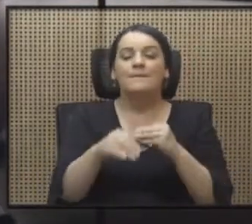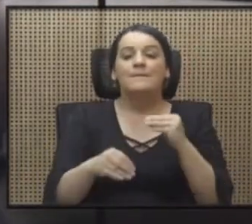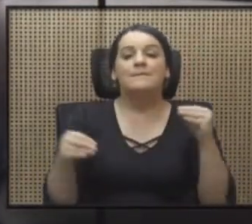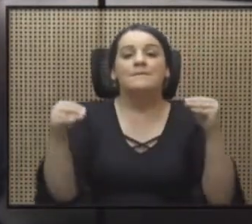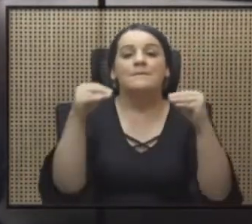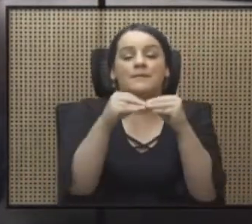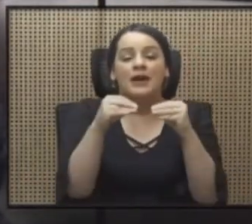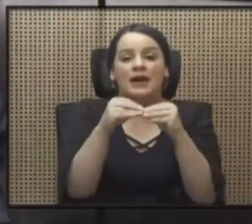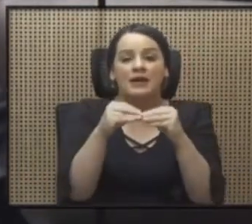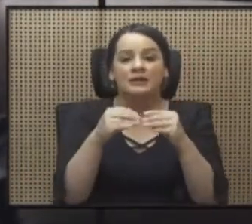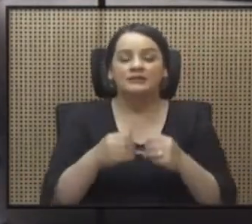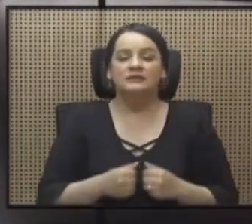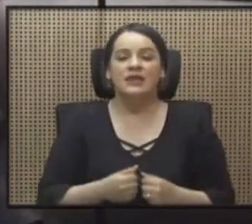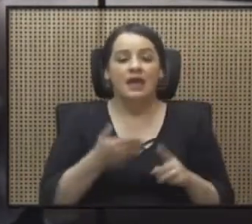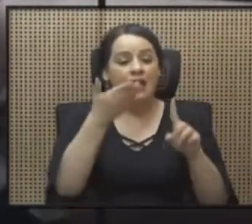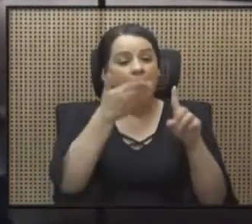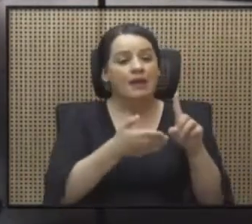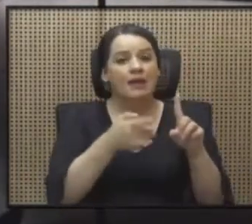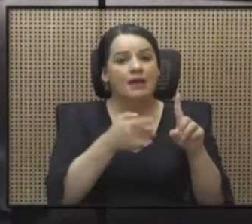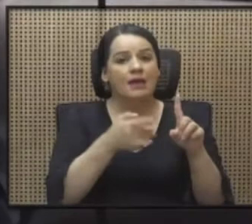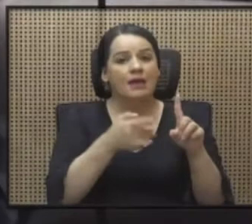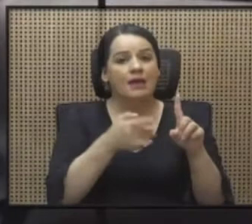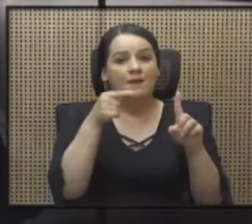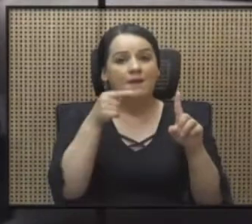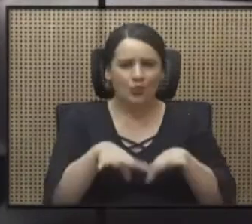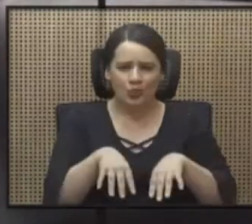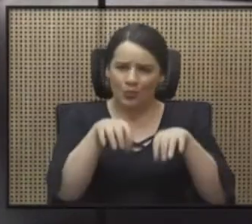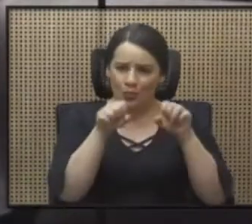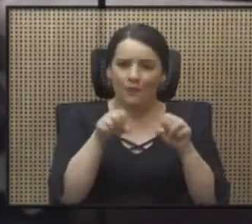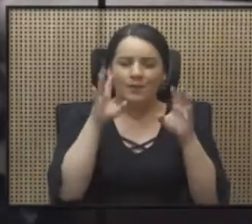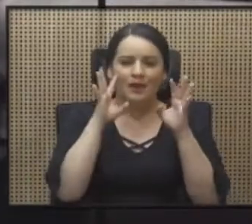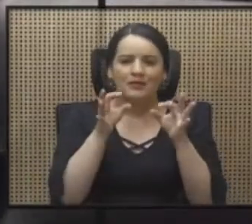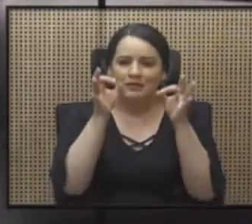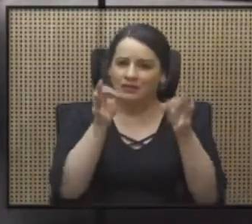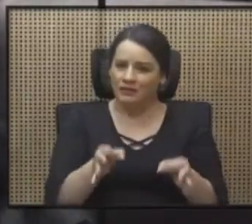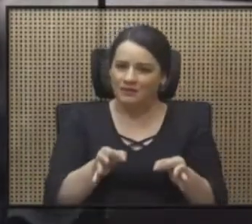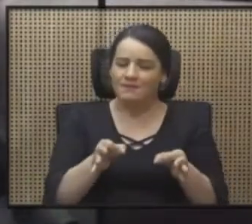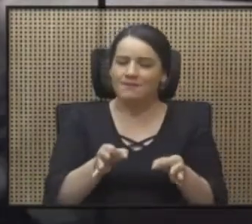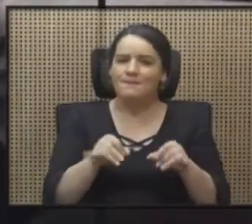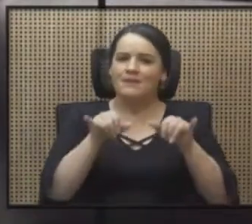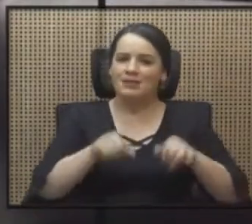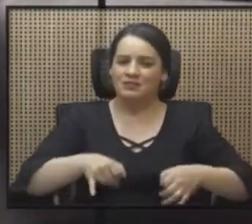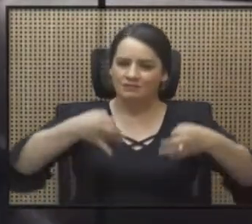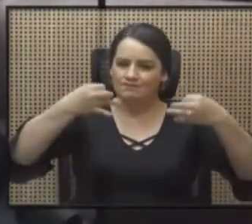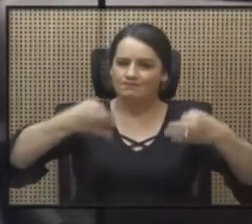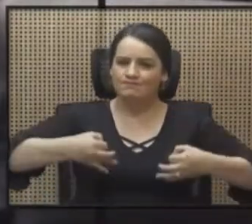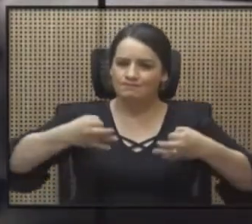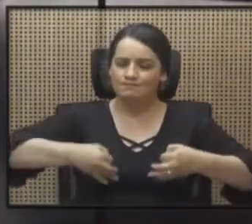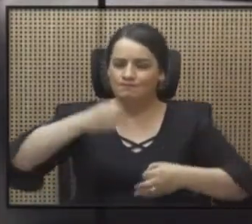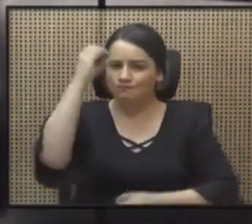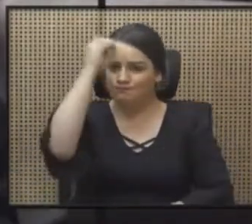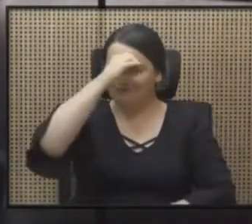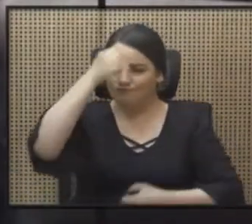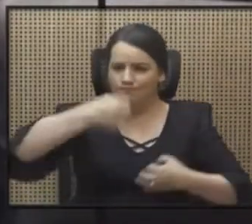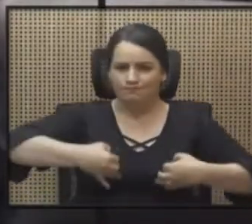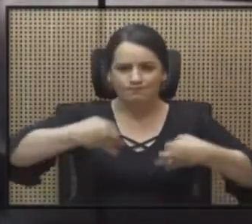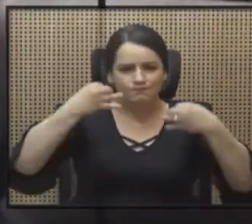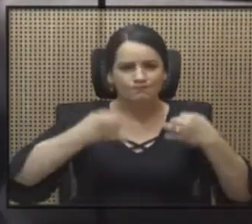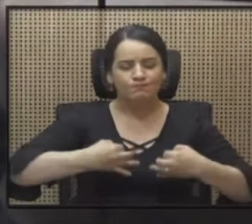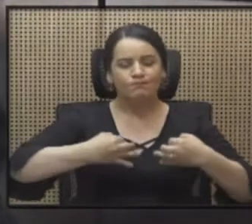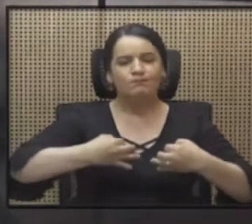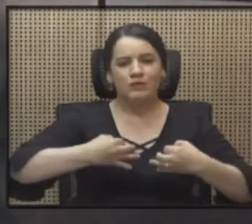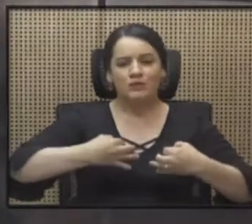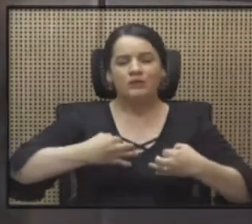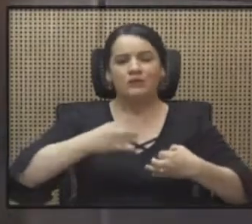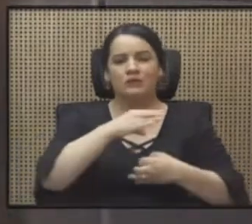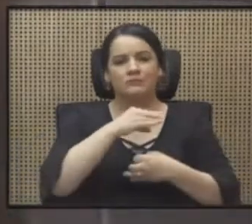una mujer que toma decisiones, mantiene posturas con firmeza y con vehemencia.